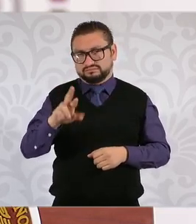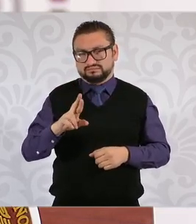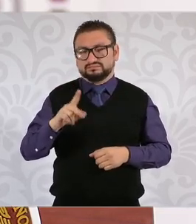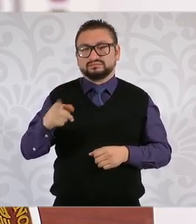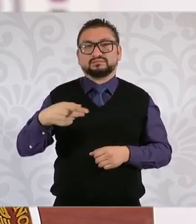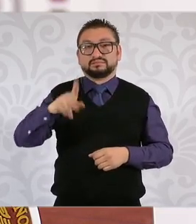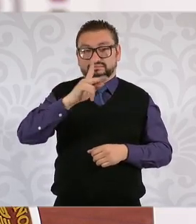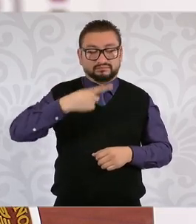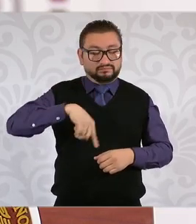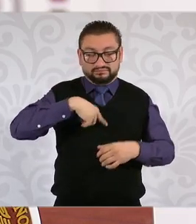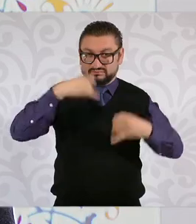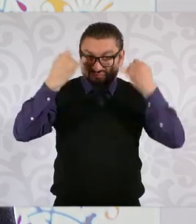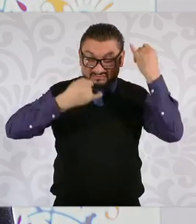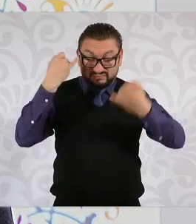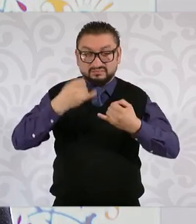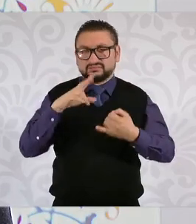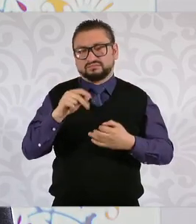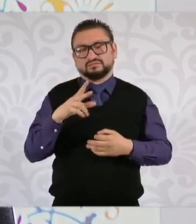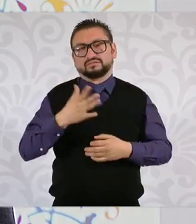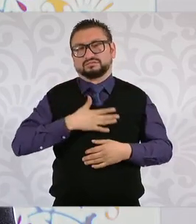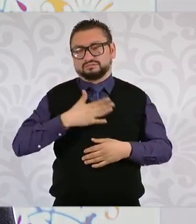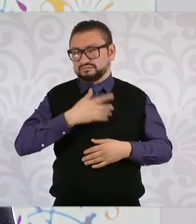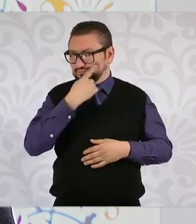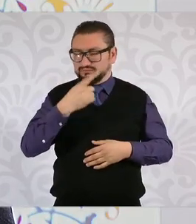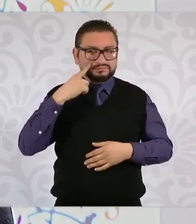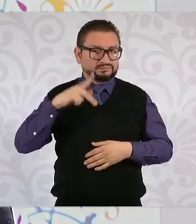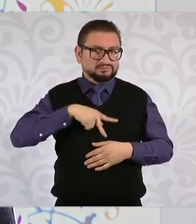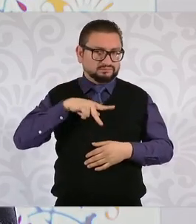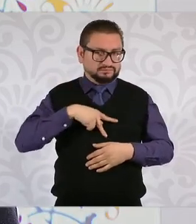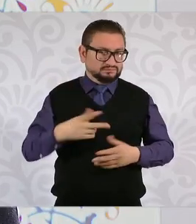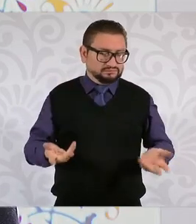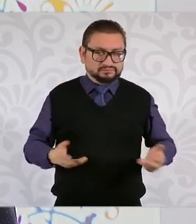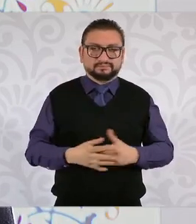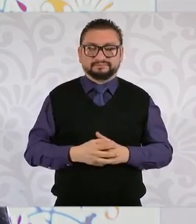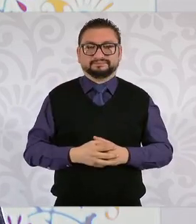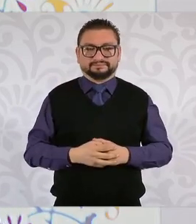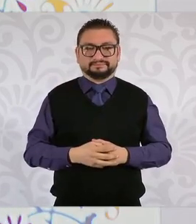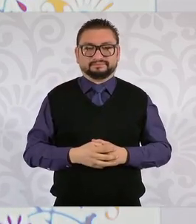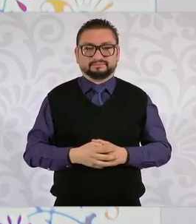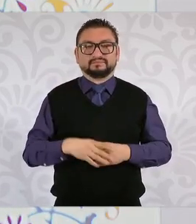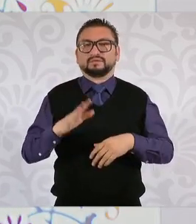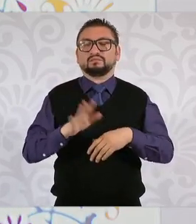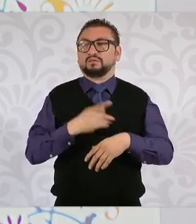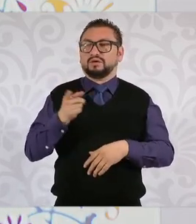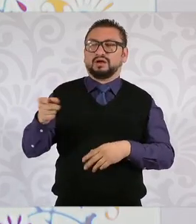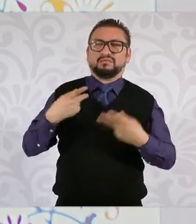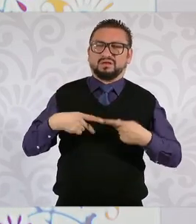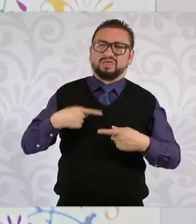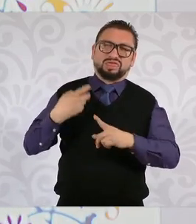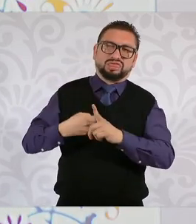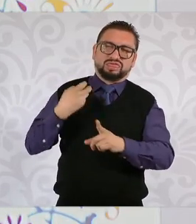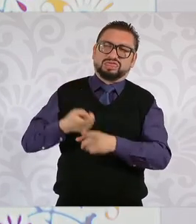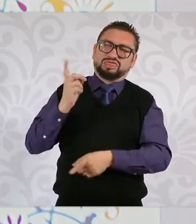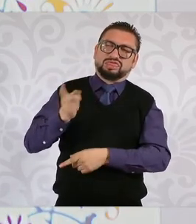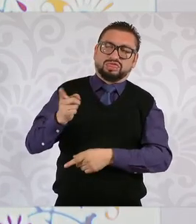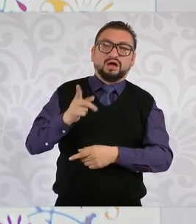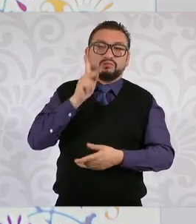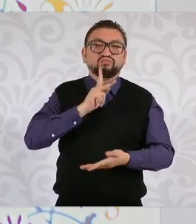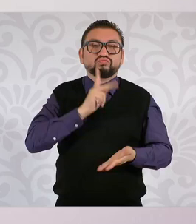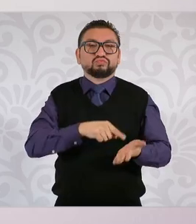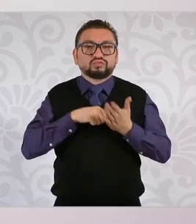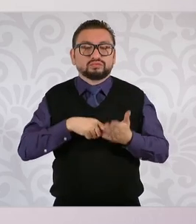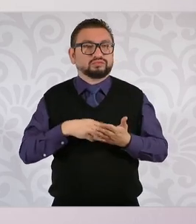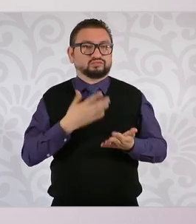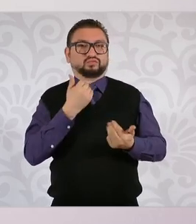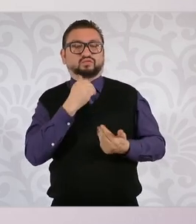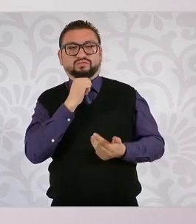desde mi punto de vista, porque es acusar a alguien sin pruebas, pues no